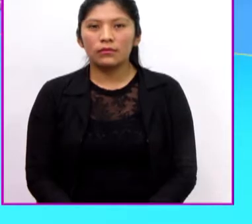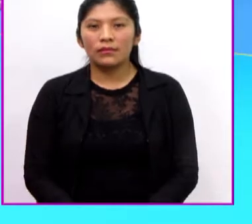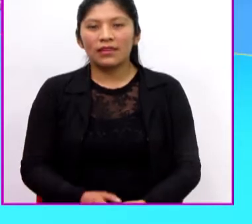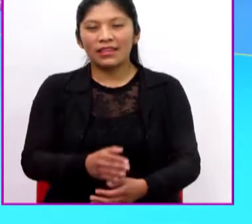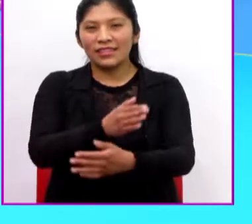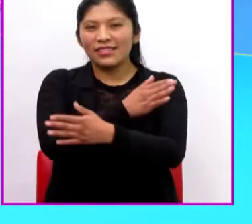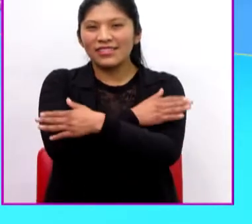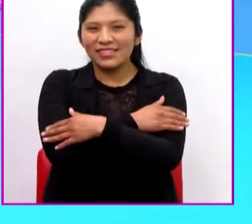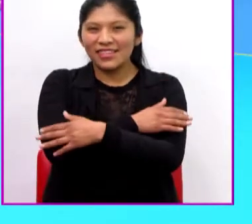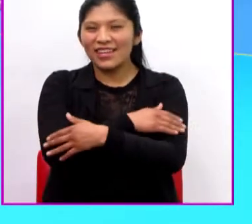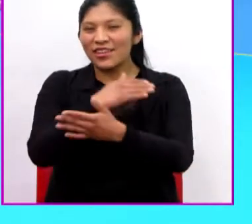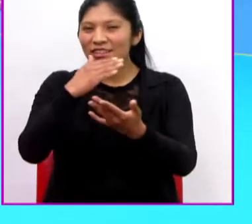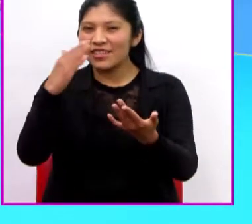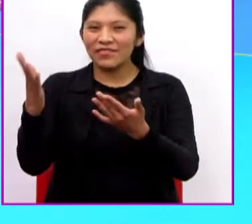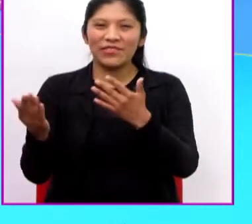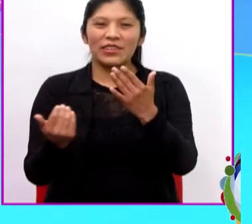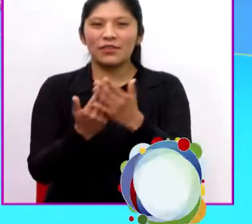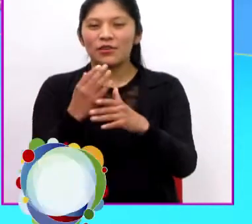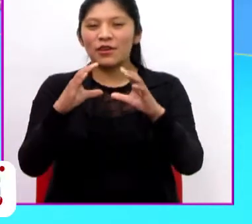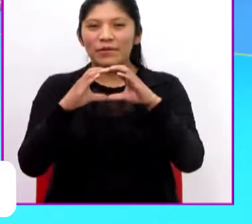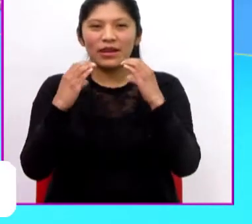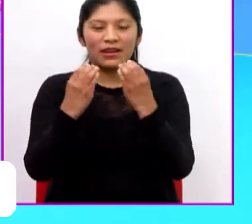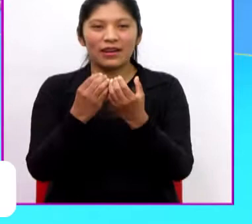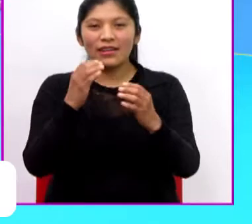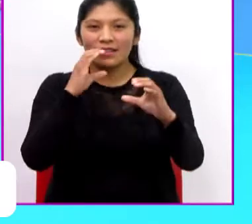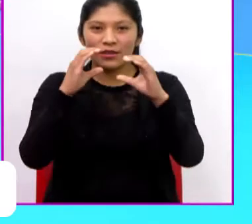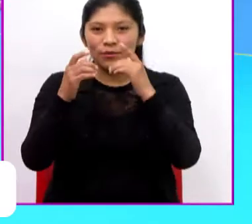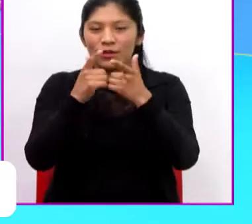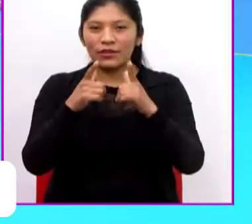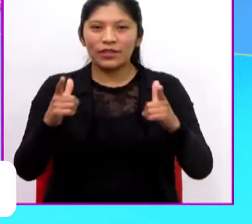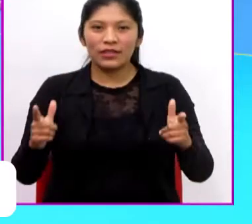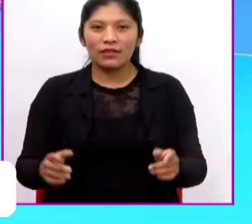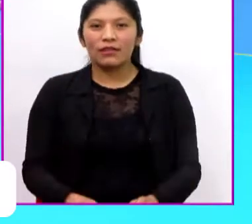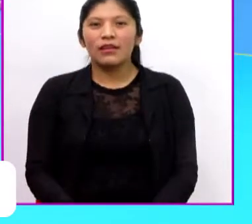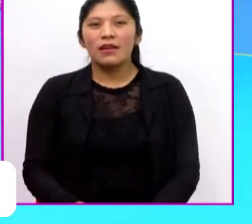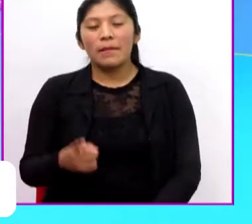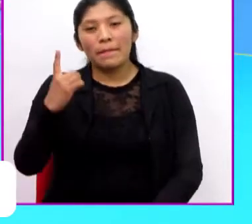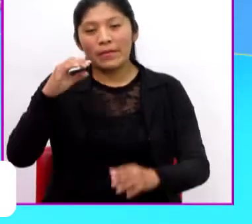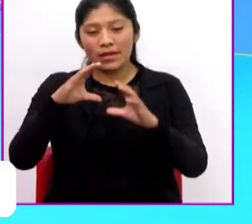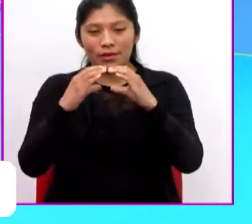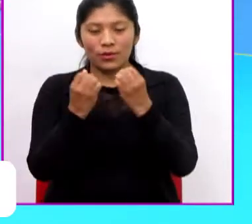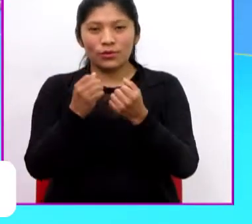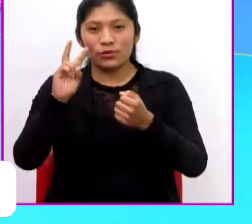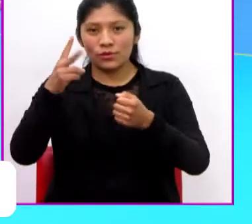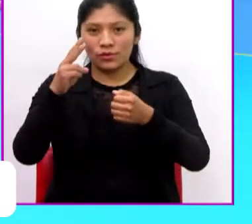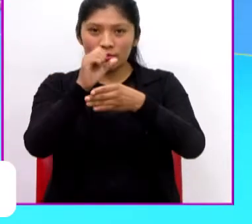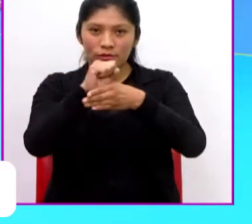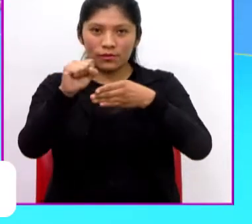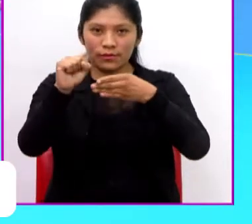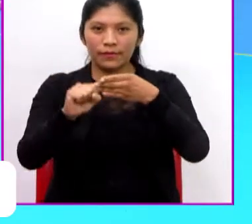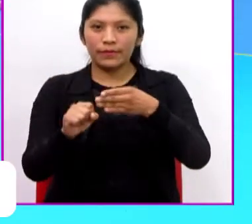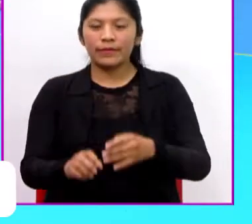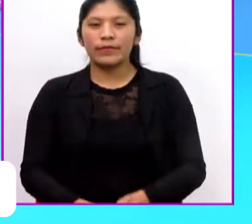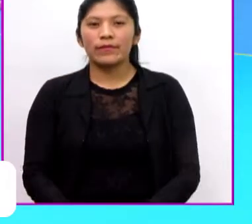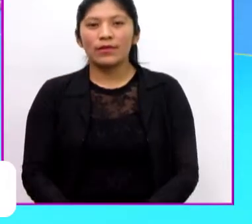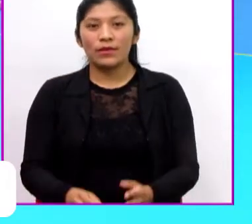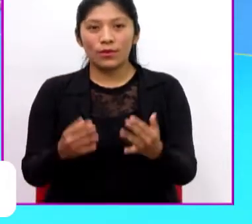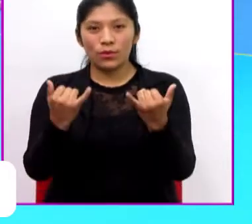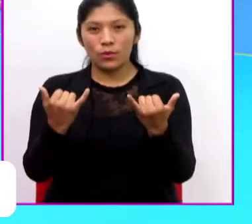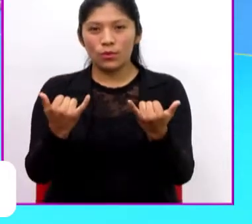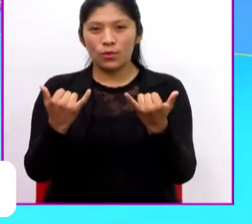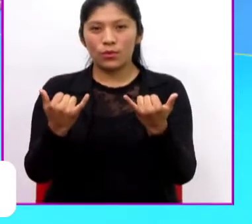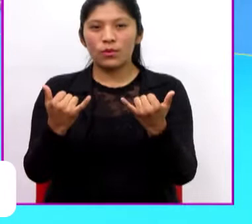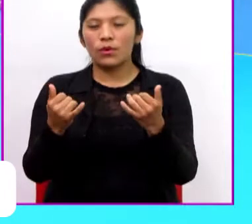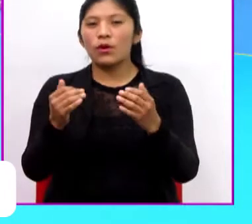Saludos y bienvenidos a una nueva clase del área de comunicación y lenguaje para el curso de segundo de secundaria. El día de hoy